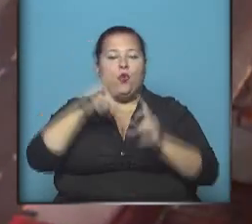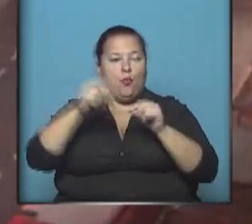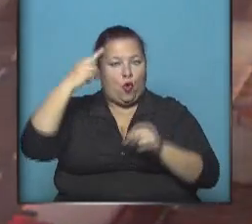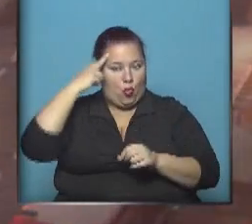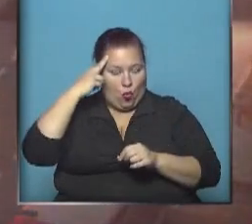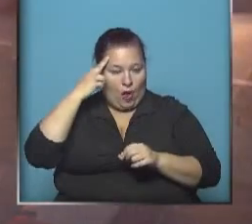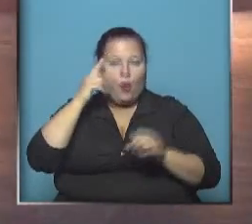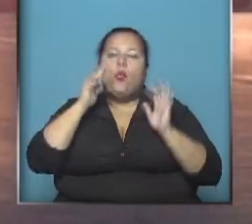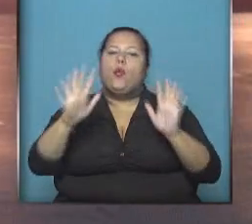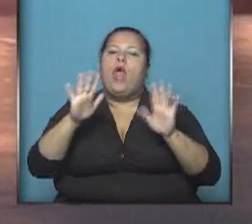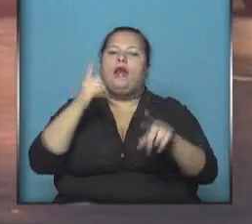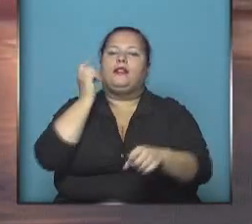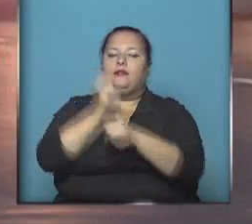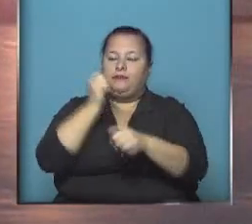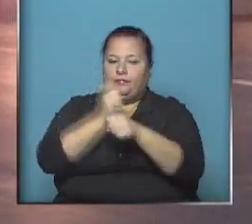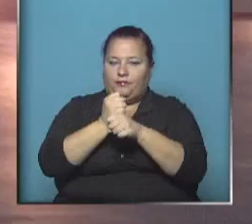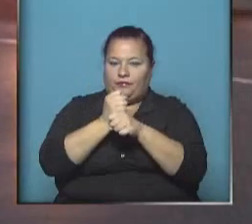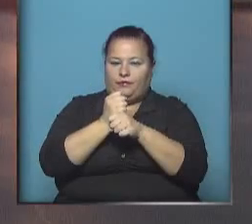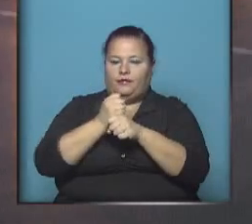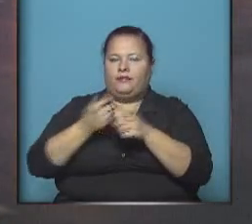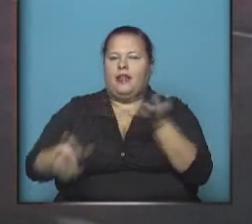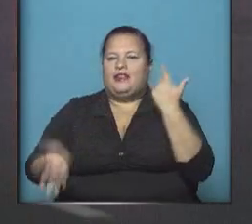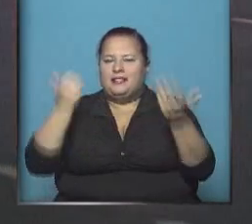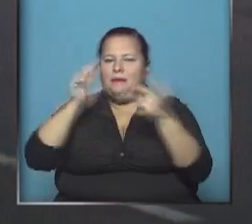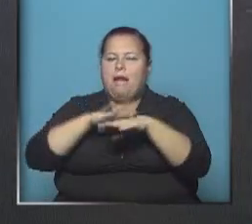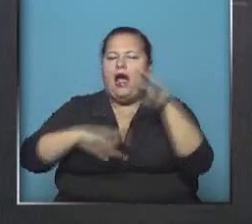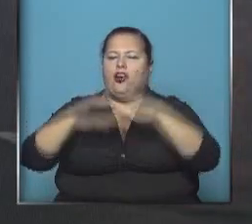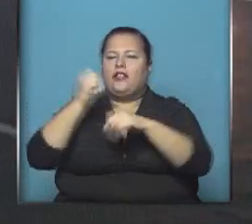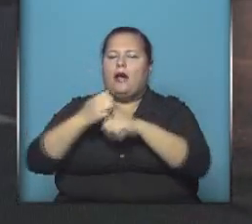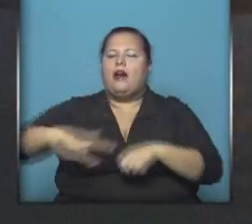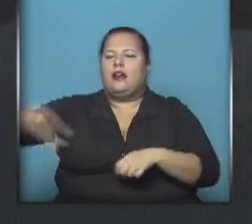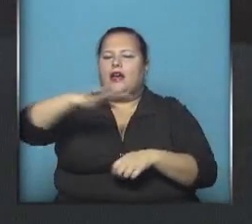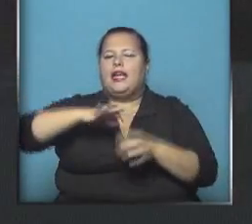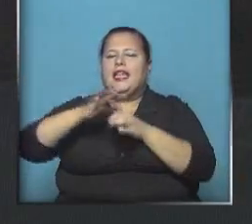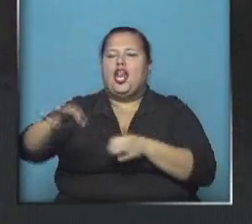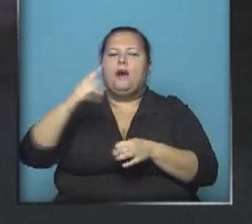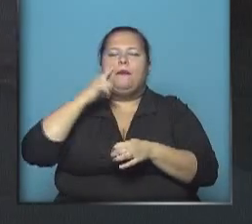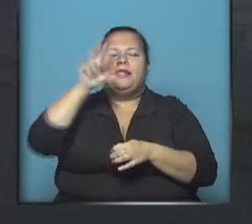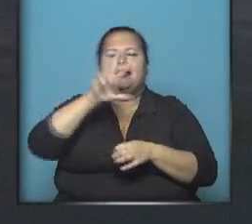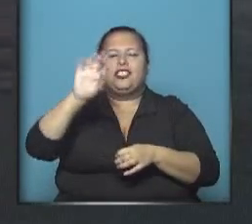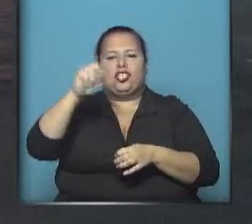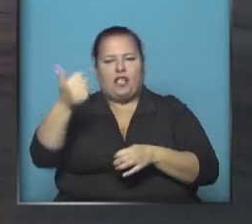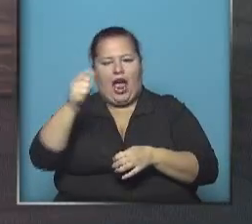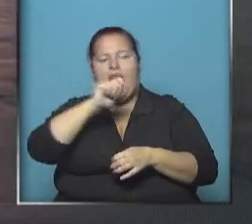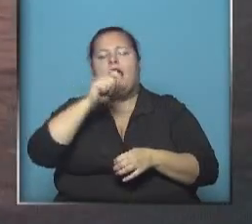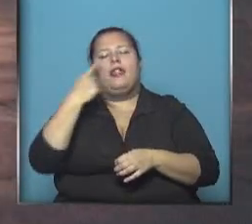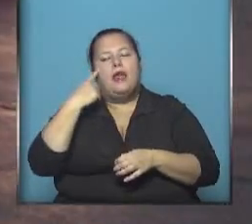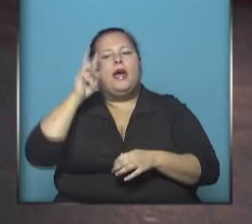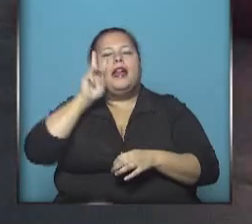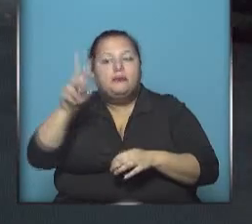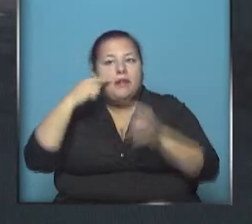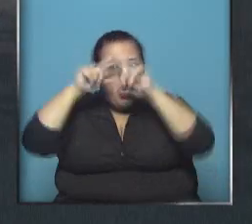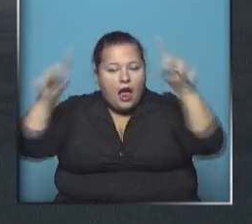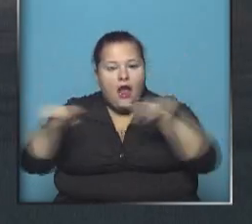precaución por trabajo de desmanezamiento manual a la altura del kilómetro 1306 hay que respetar